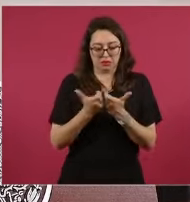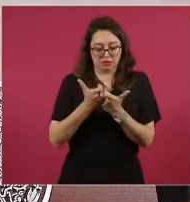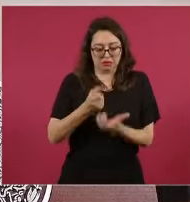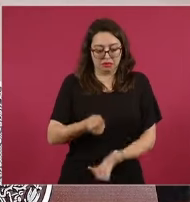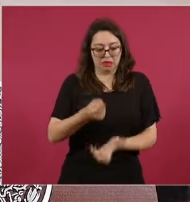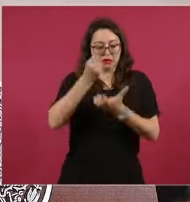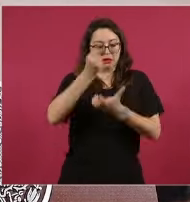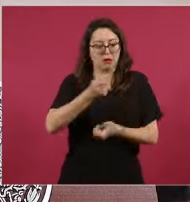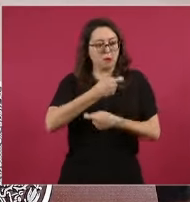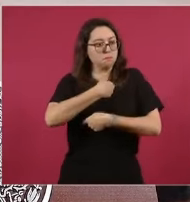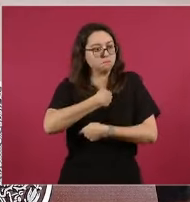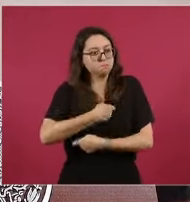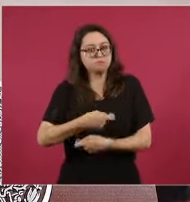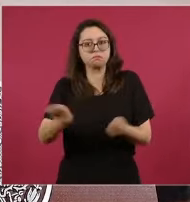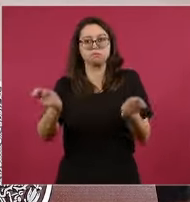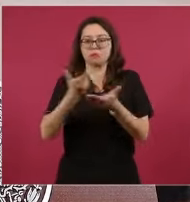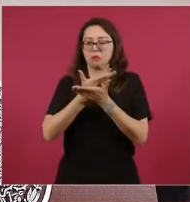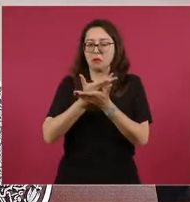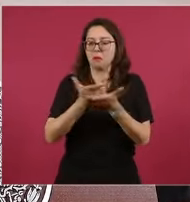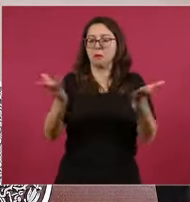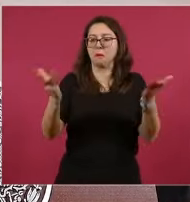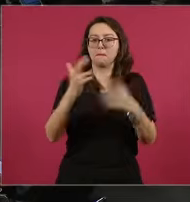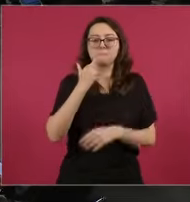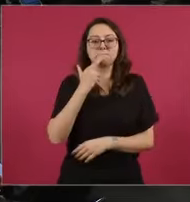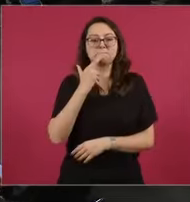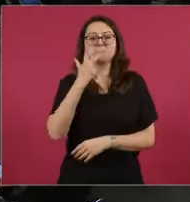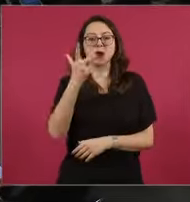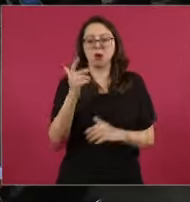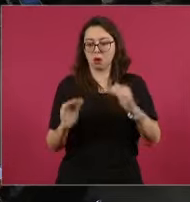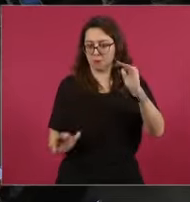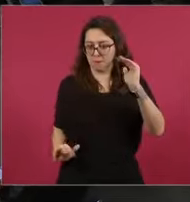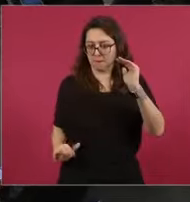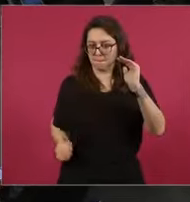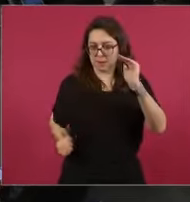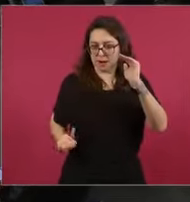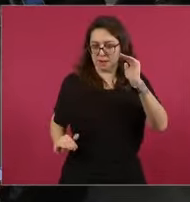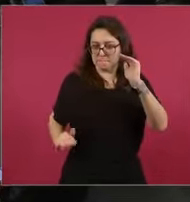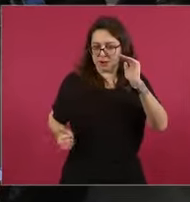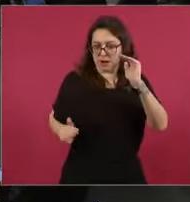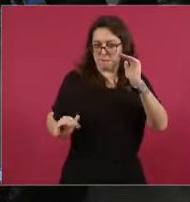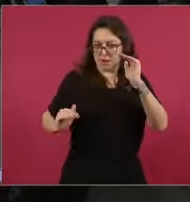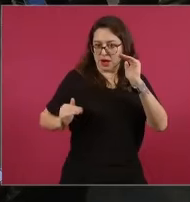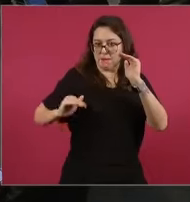riqueza, del ingreso, del presupuesto y esto nos conviene a todos,